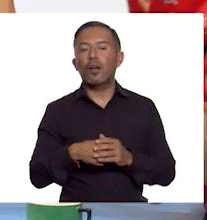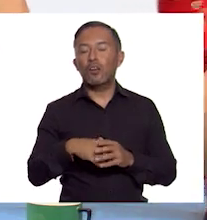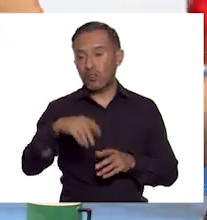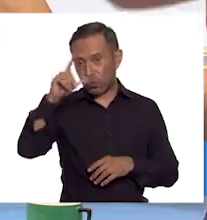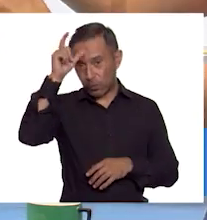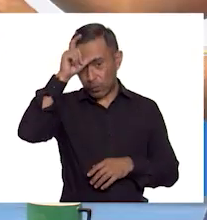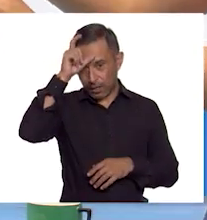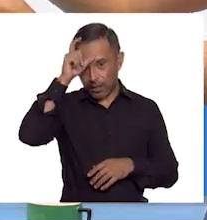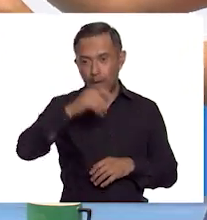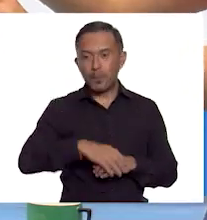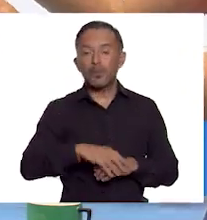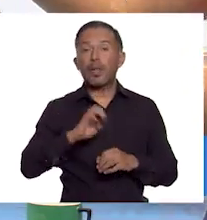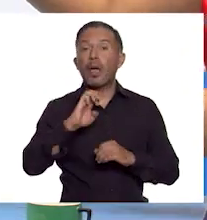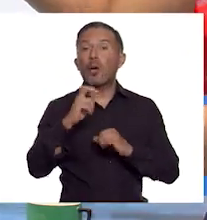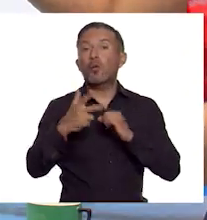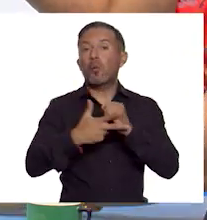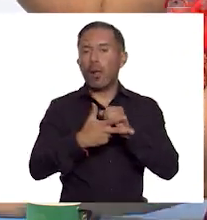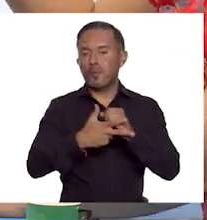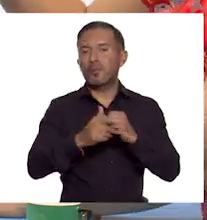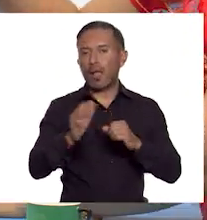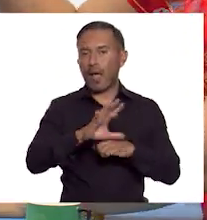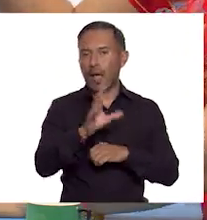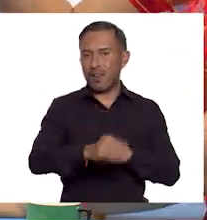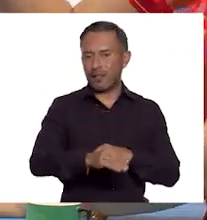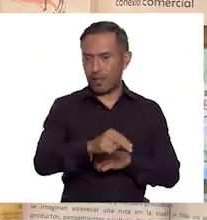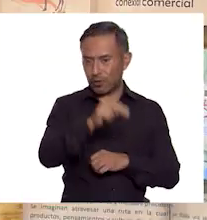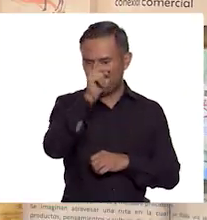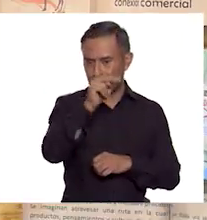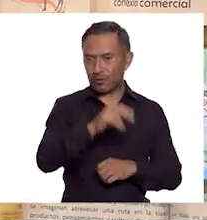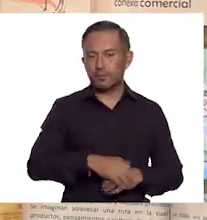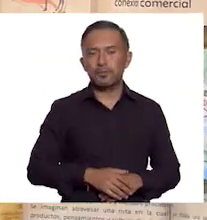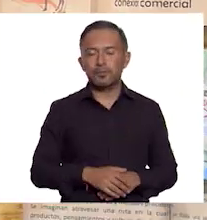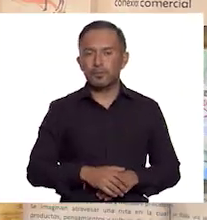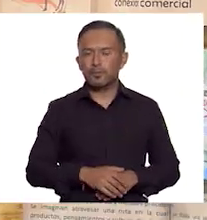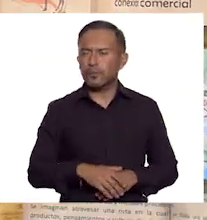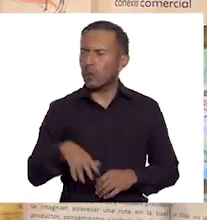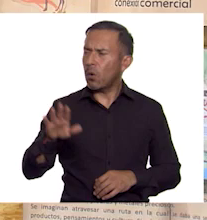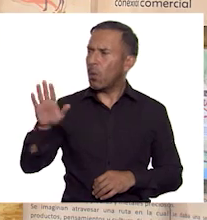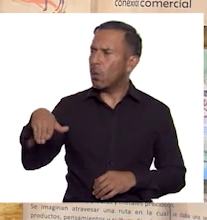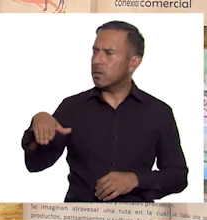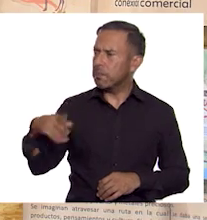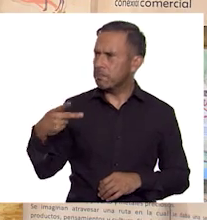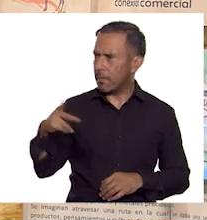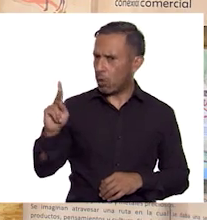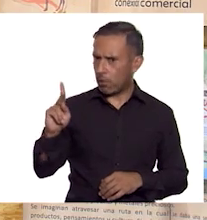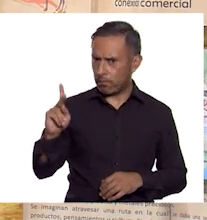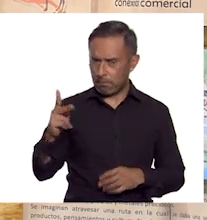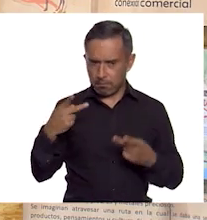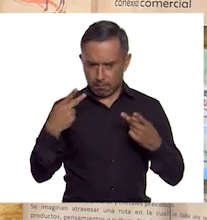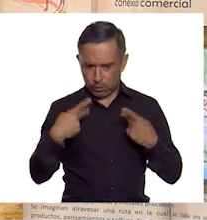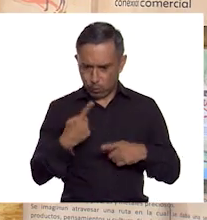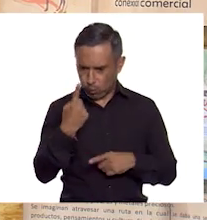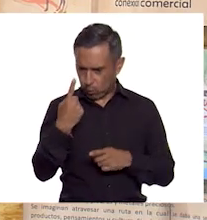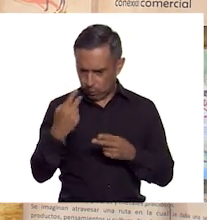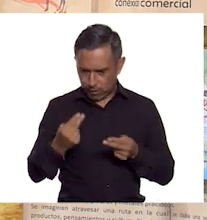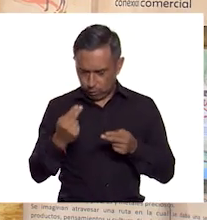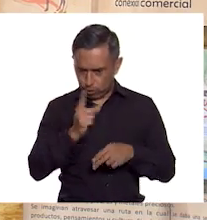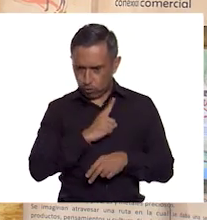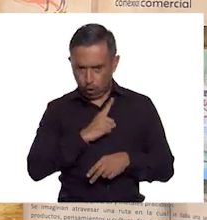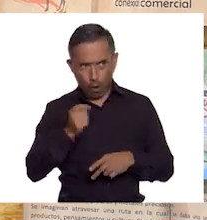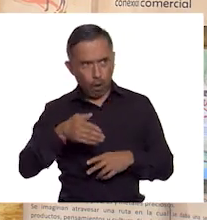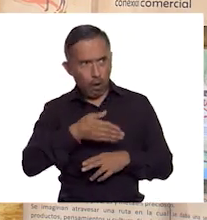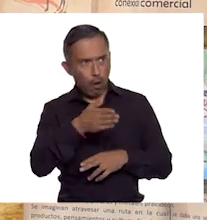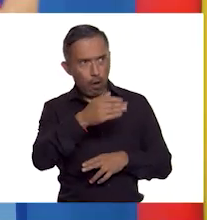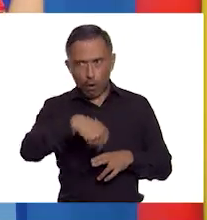Europa y el norte de África. Oye, pero, ¿un solo comerciante atravesaba toda la ruta?